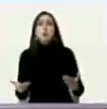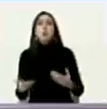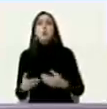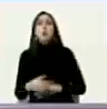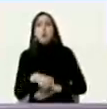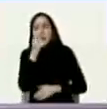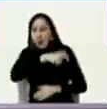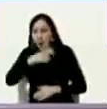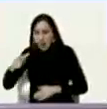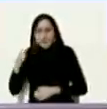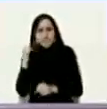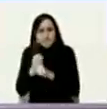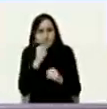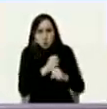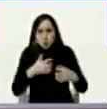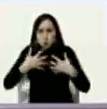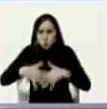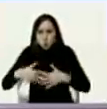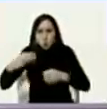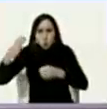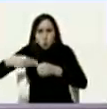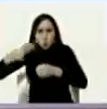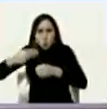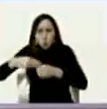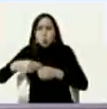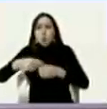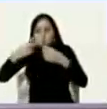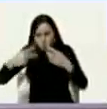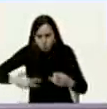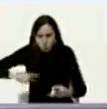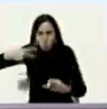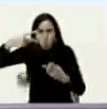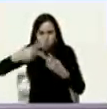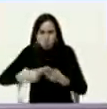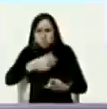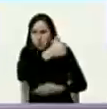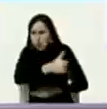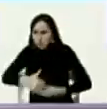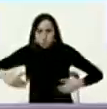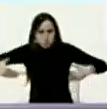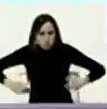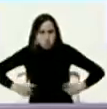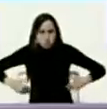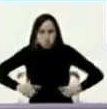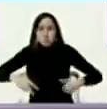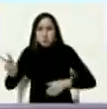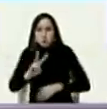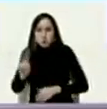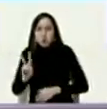obrera petrolera y bueno con la buena voluntad y el empeño de todos los venezolanos y venezolanas